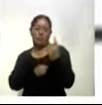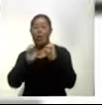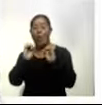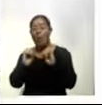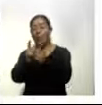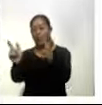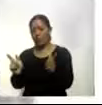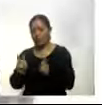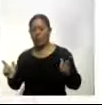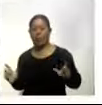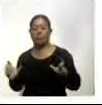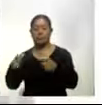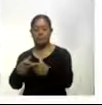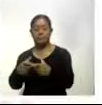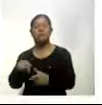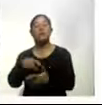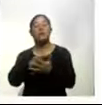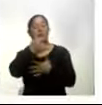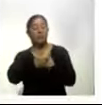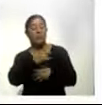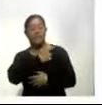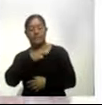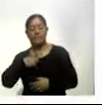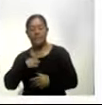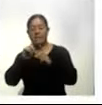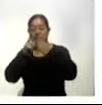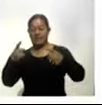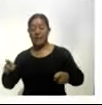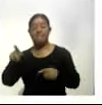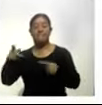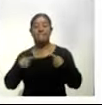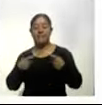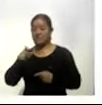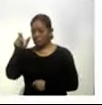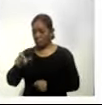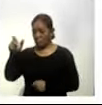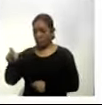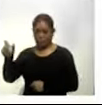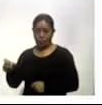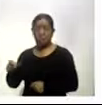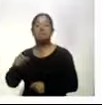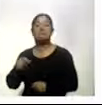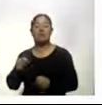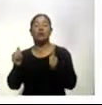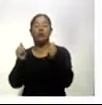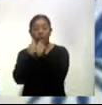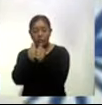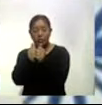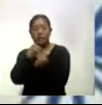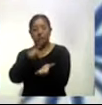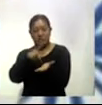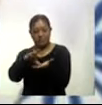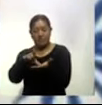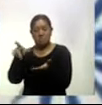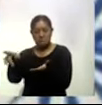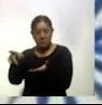Los proyectos deberán ser desarrollados y ejecutados por personas. Es decir, agentes culturales con discapacidad ya sea como